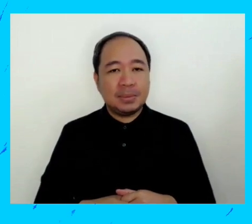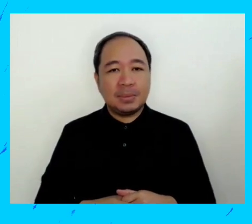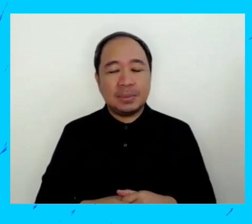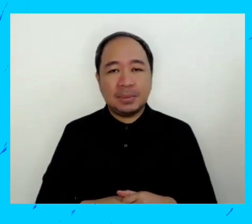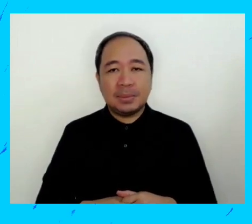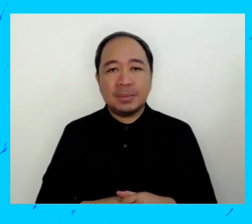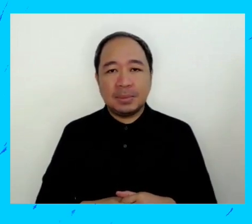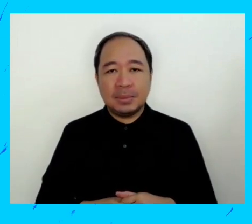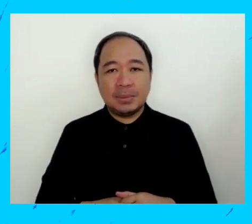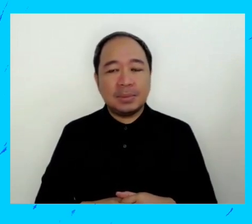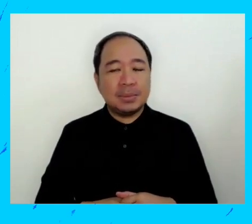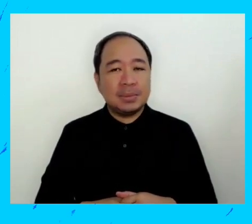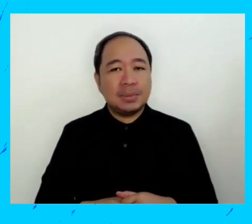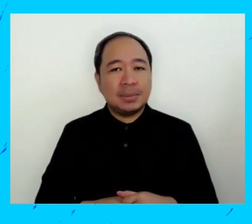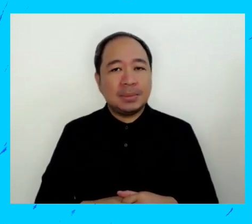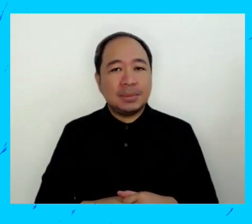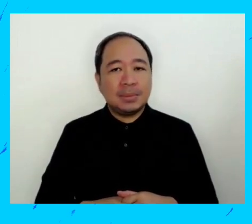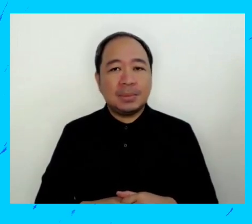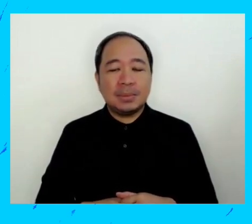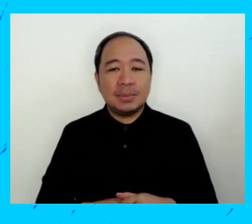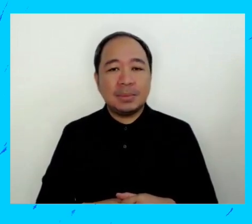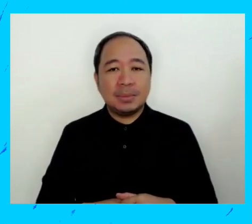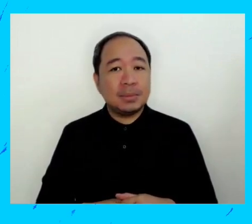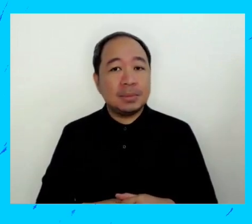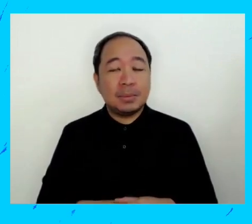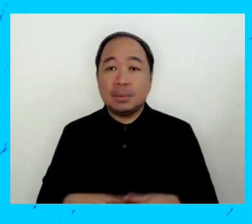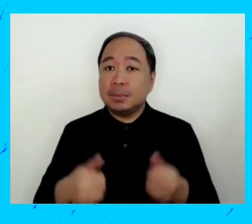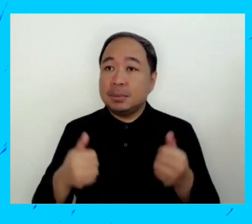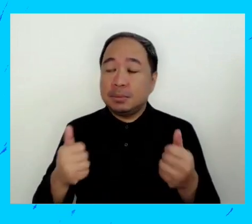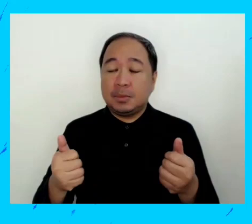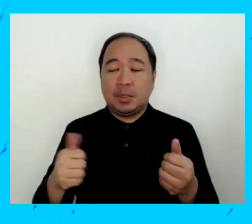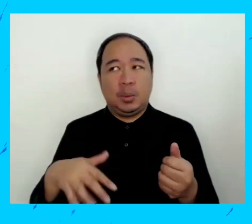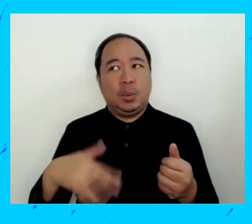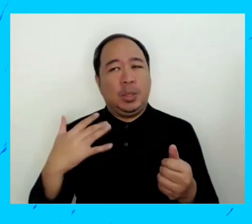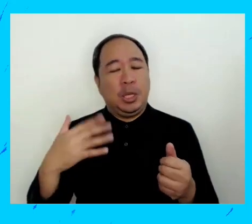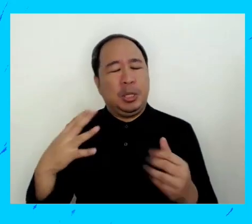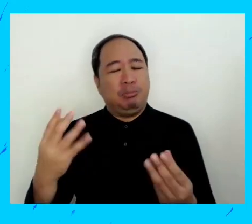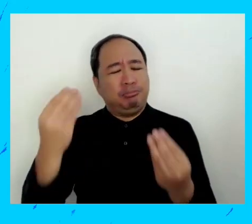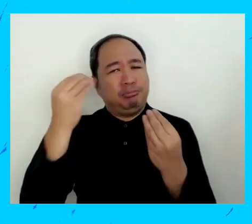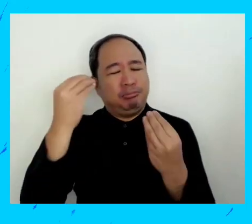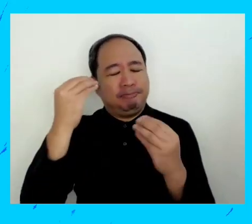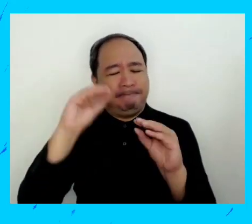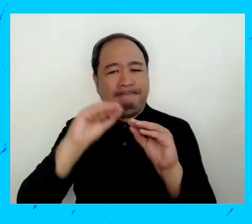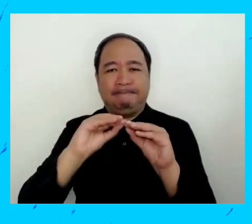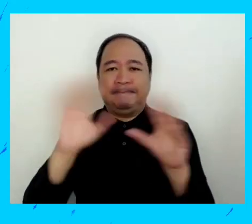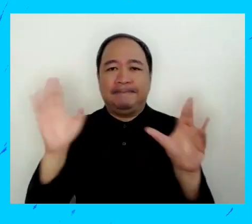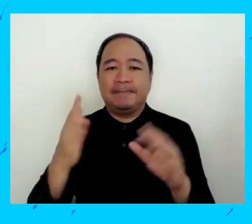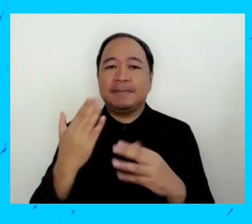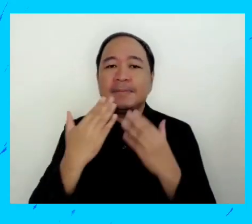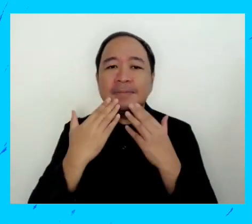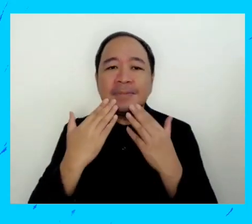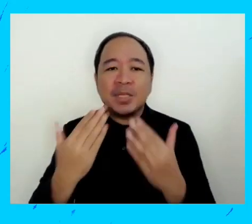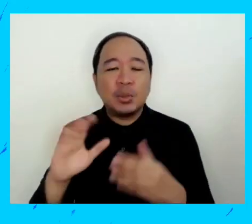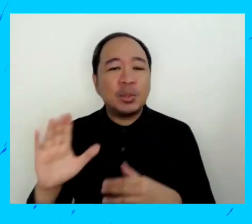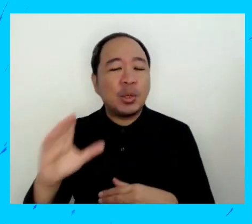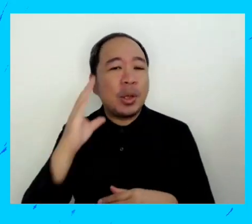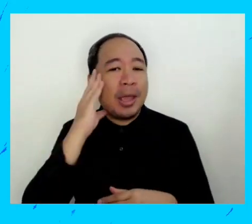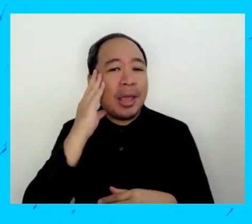gracias y es